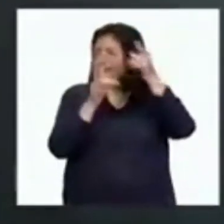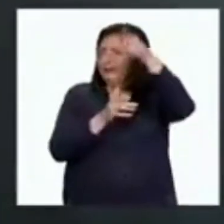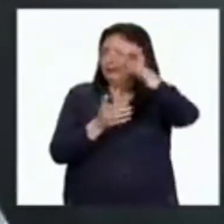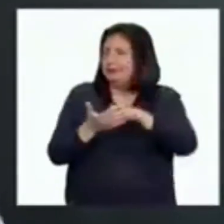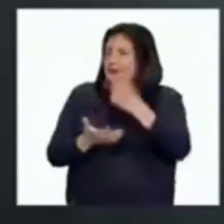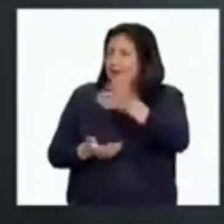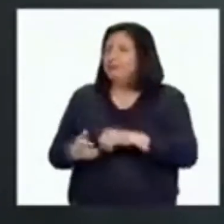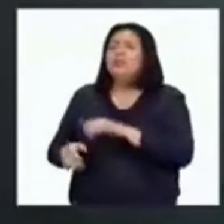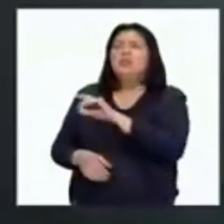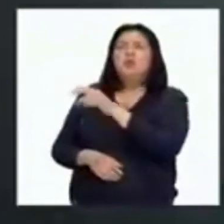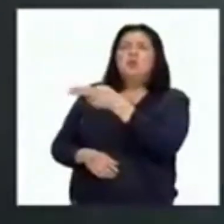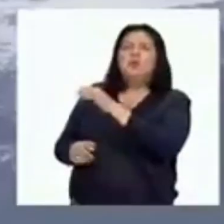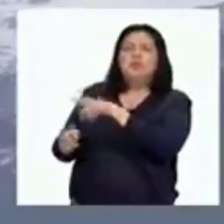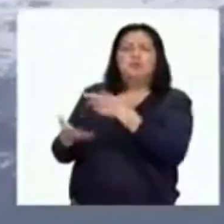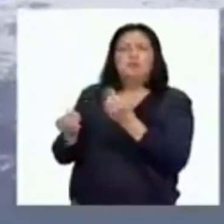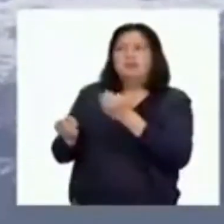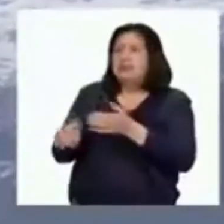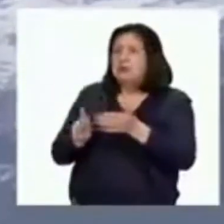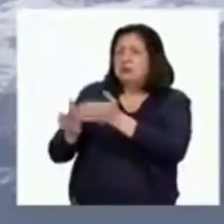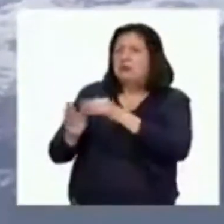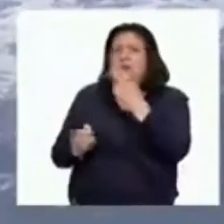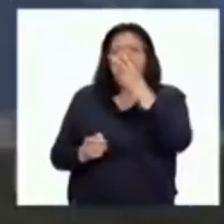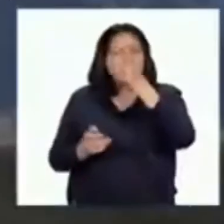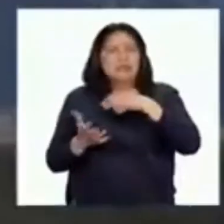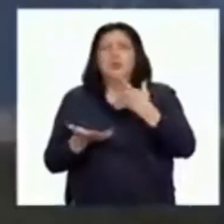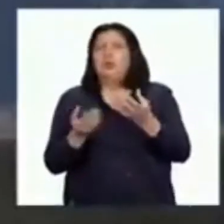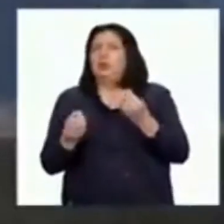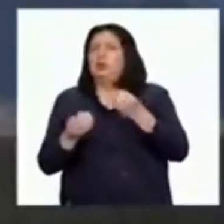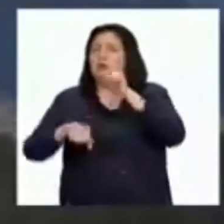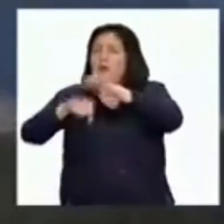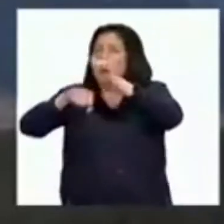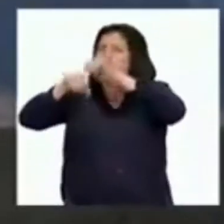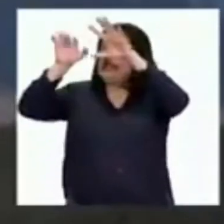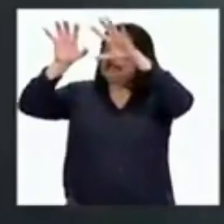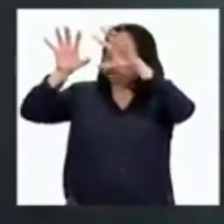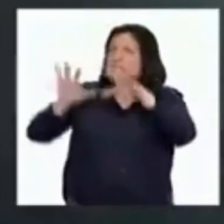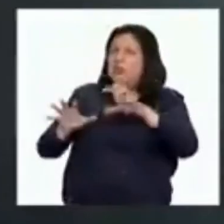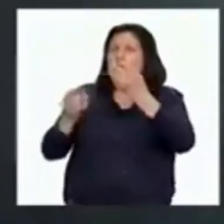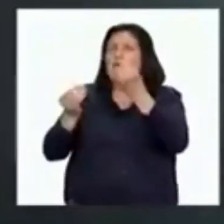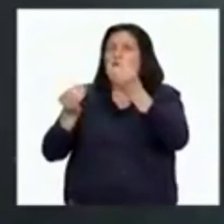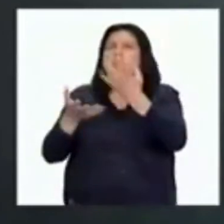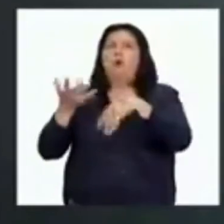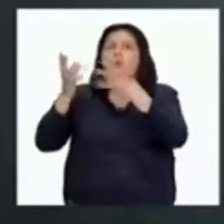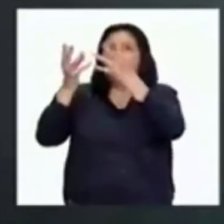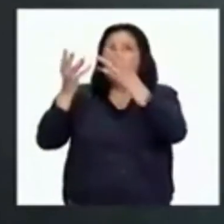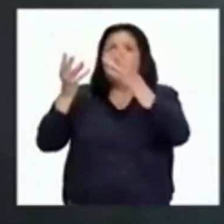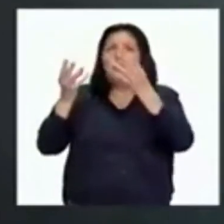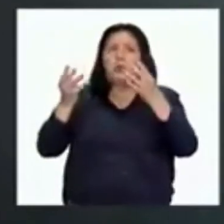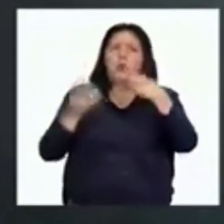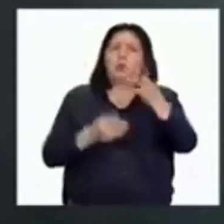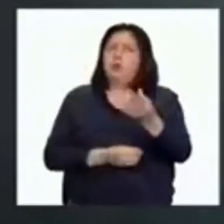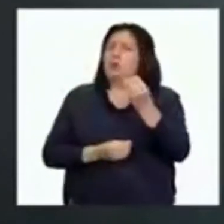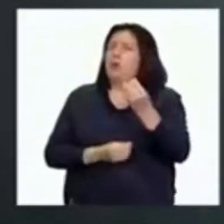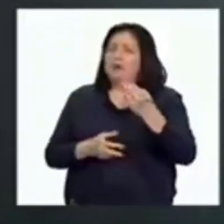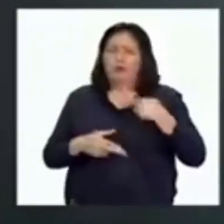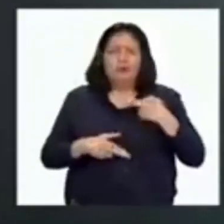camino que es la ruta del cambio climático. Aquí se puede observar el retroceso de los graciares a través del tiempo, y eso es testimonio de cómo la actividad